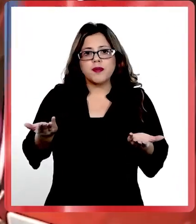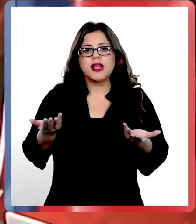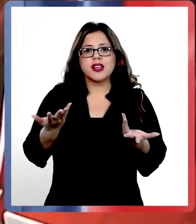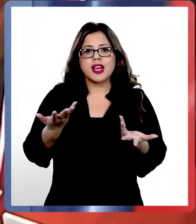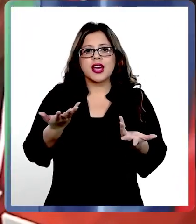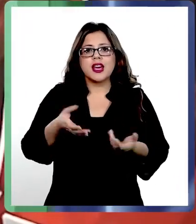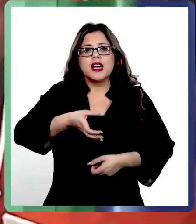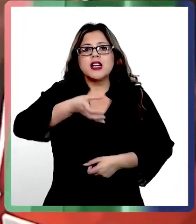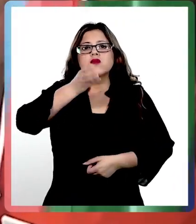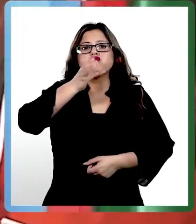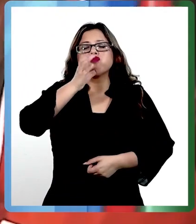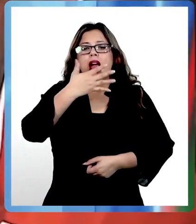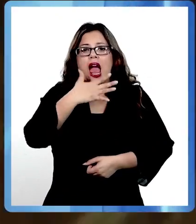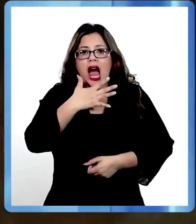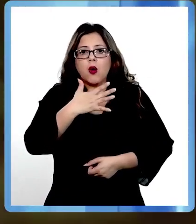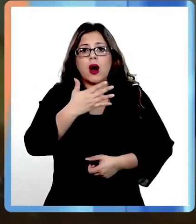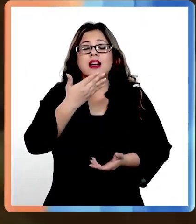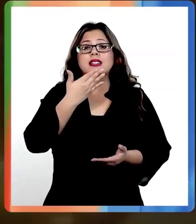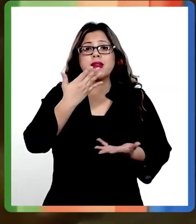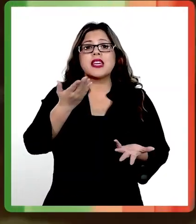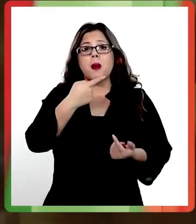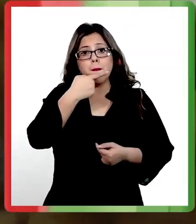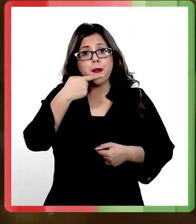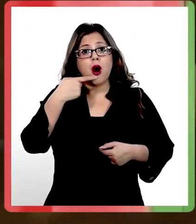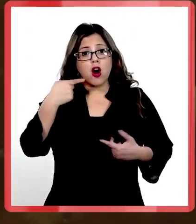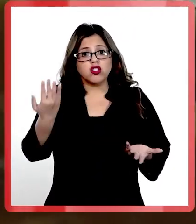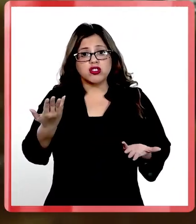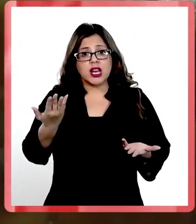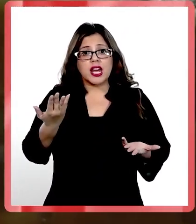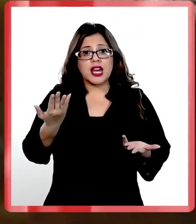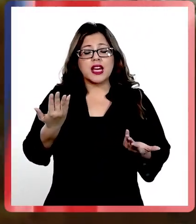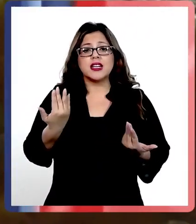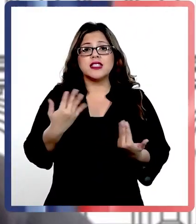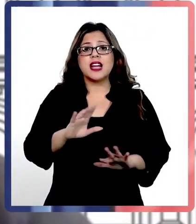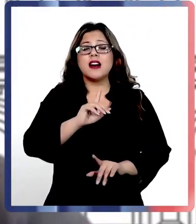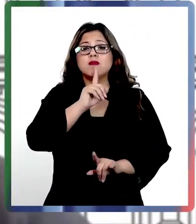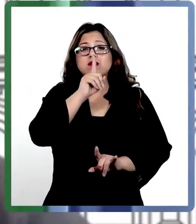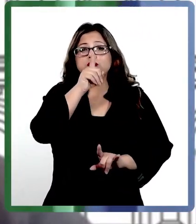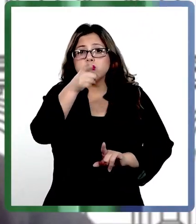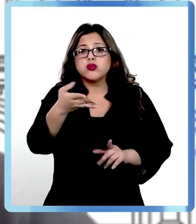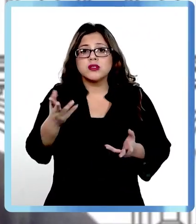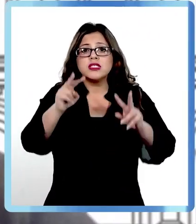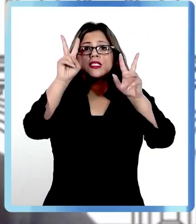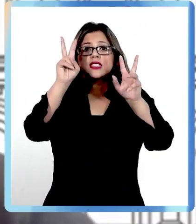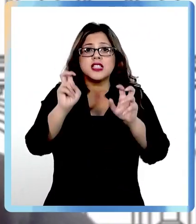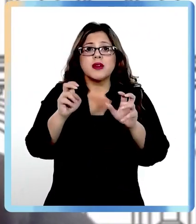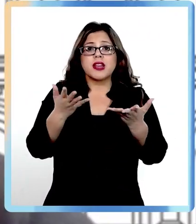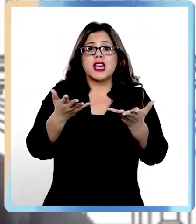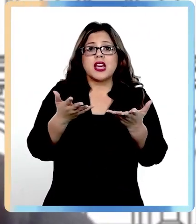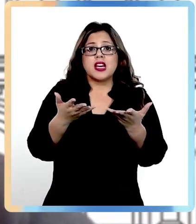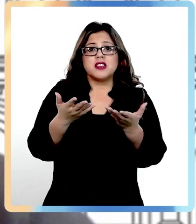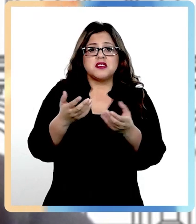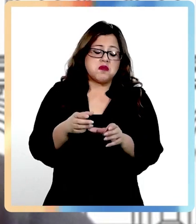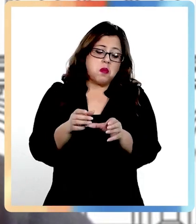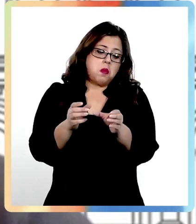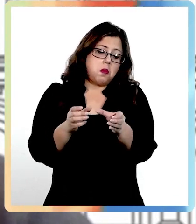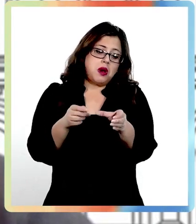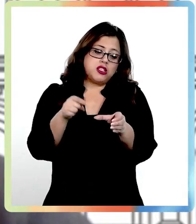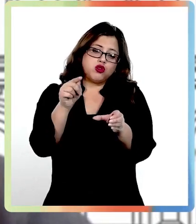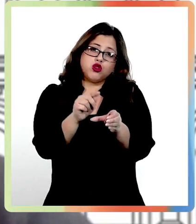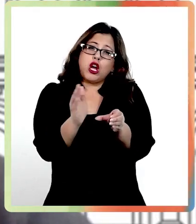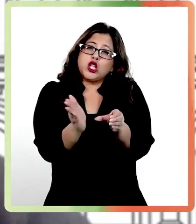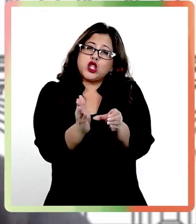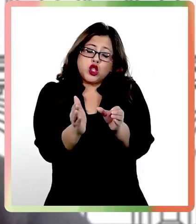obviamente, hidratarse durante el día y de postre. Yo sé que lo típico es el mote con huesillo, que sea una porción adecuada, un vasito